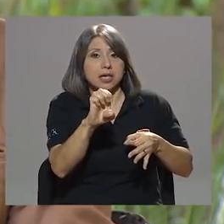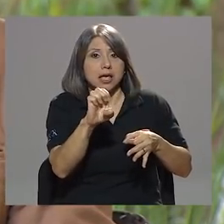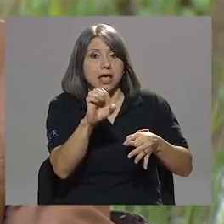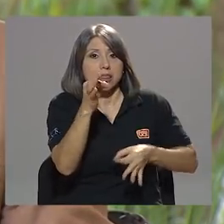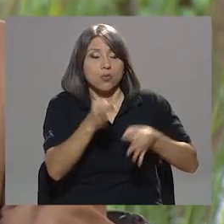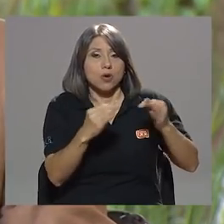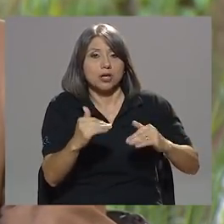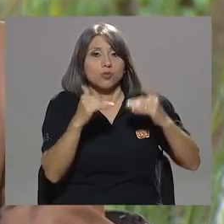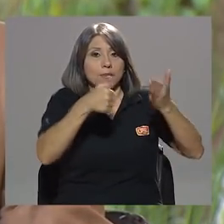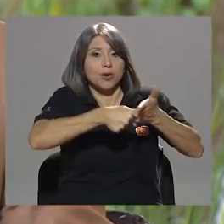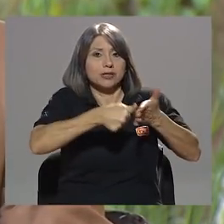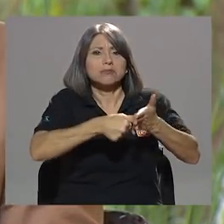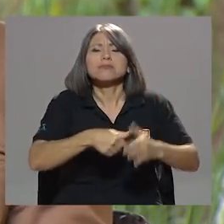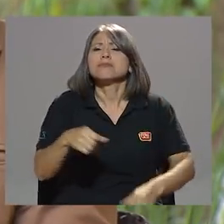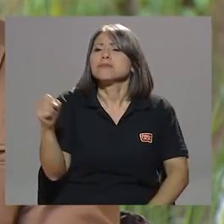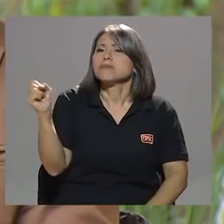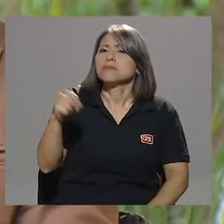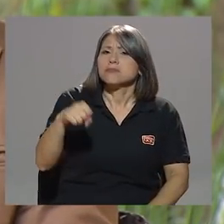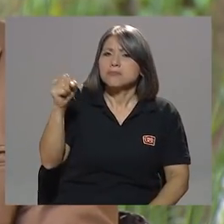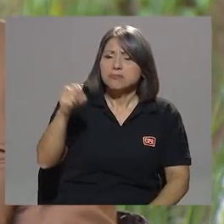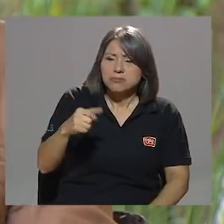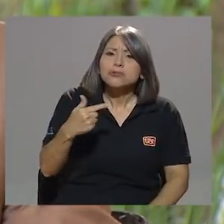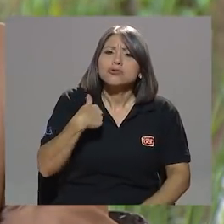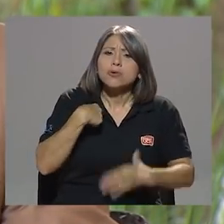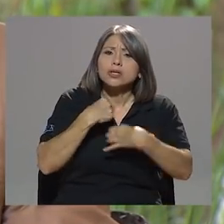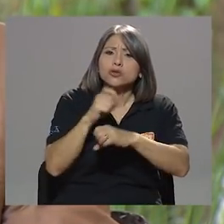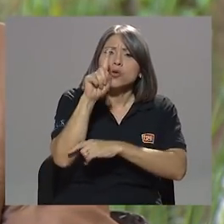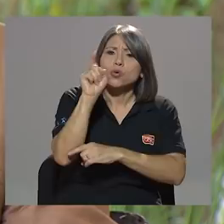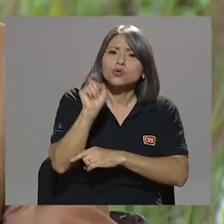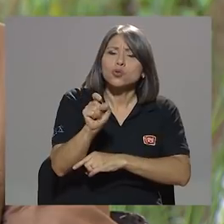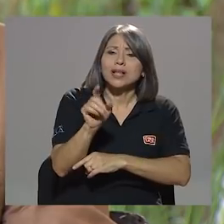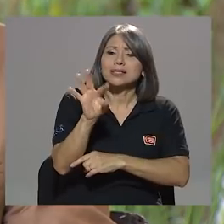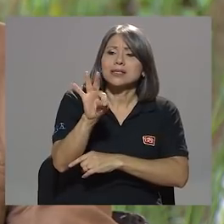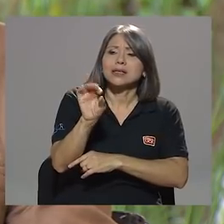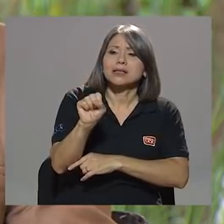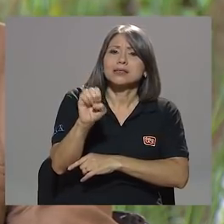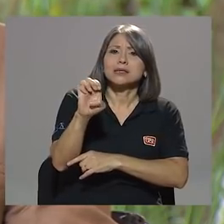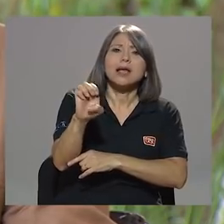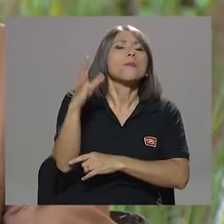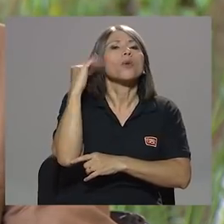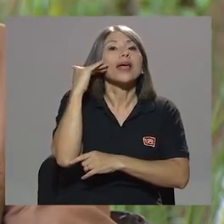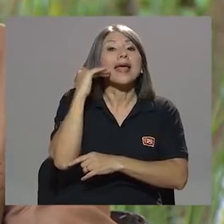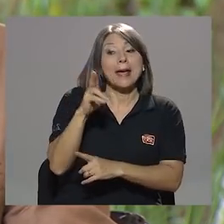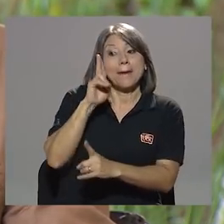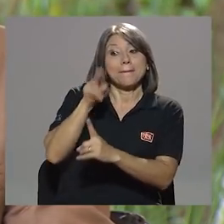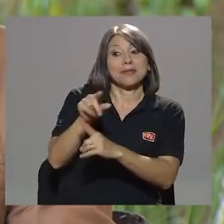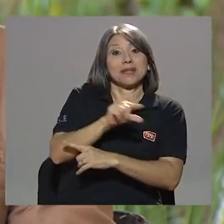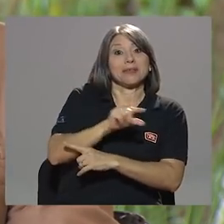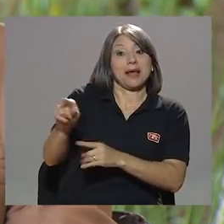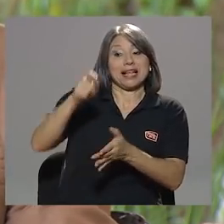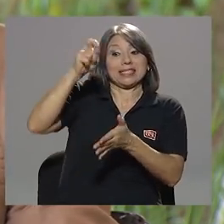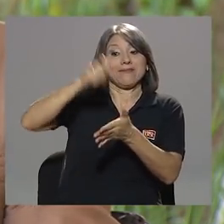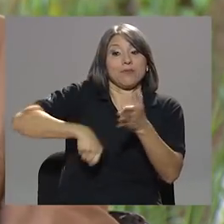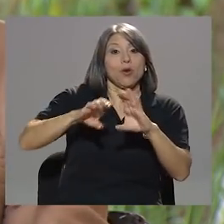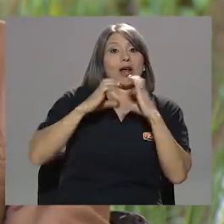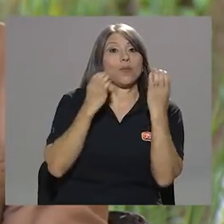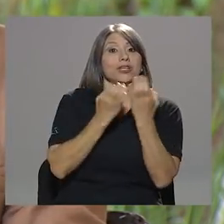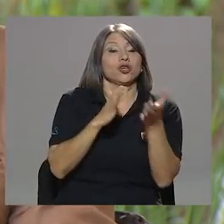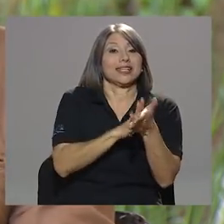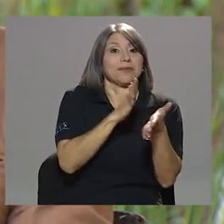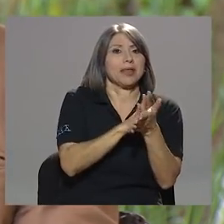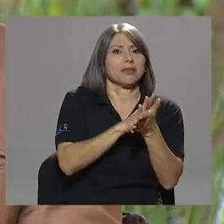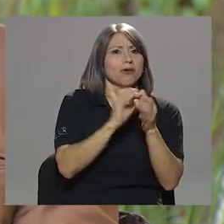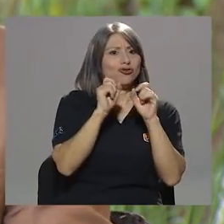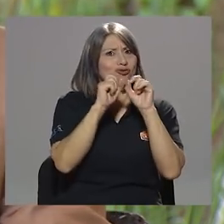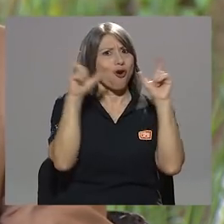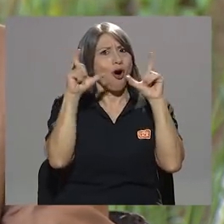Por supuesto que ha hecho consultas al Tribunal Supremo de Elecciones por la simple y la sencilla razón que en la misma semana que se firmó la Comisión del Cemento, sorprendentemente los cuatro